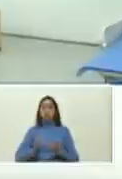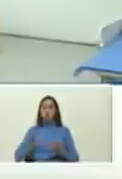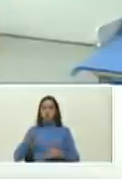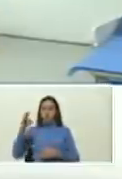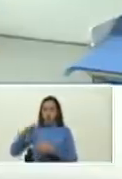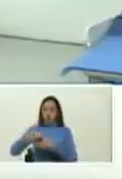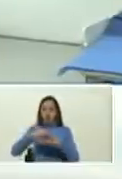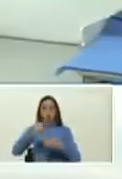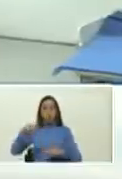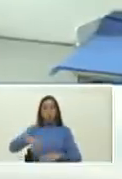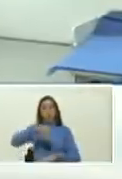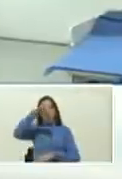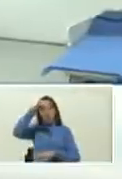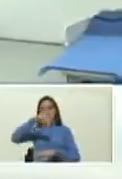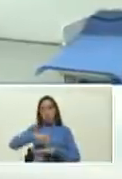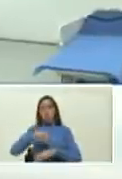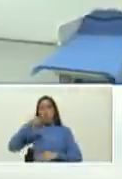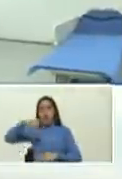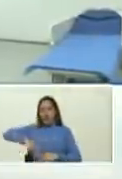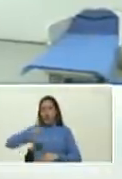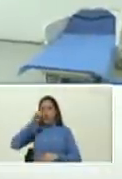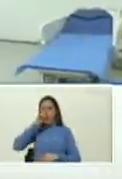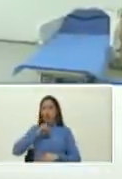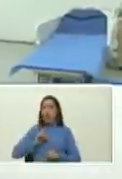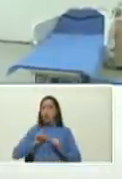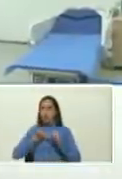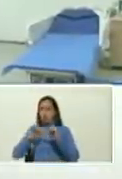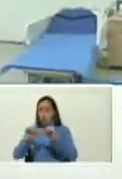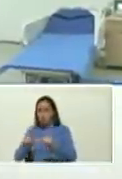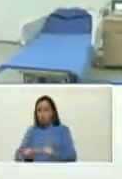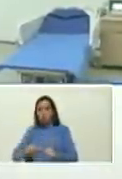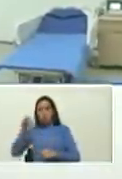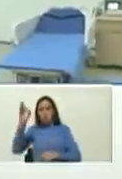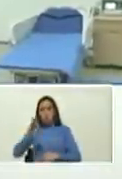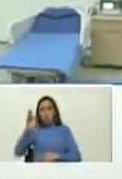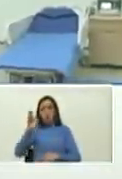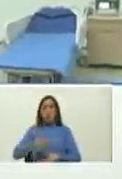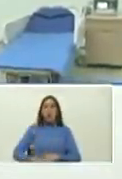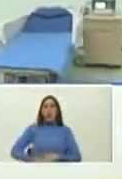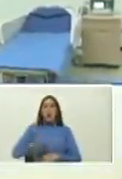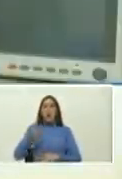Maduro este año lo estamos recuperando un porcentaje importante